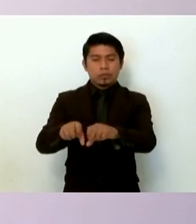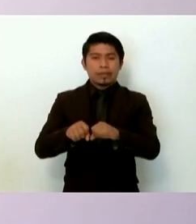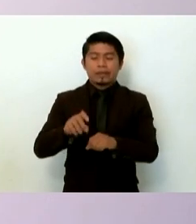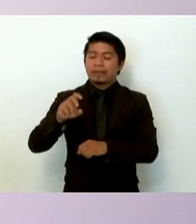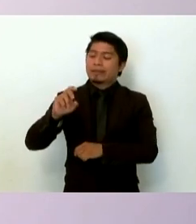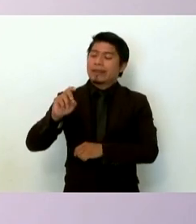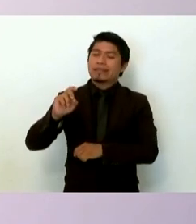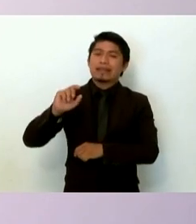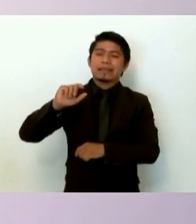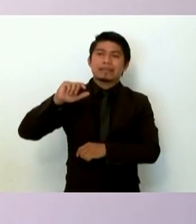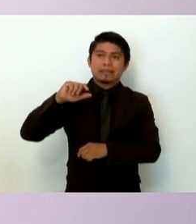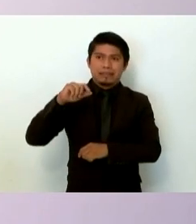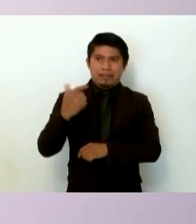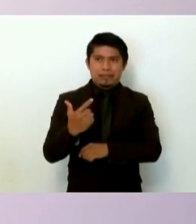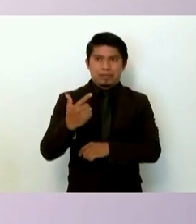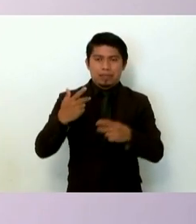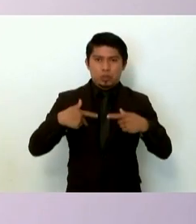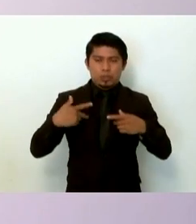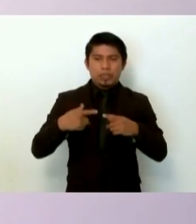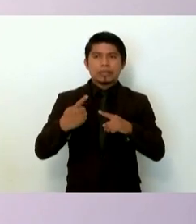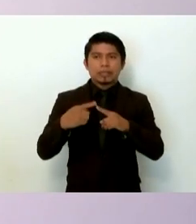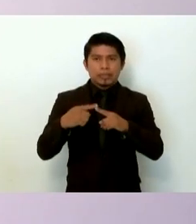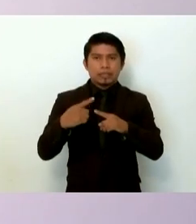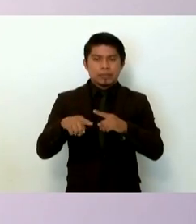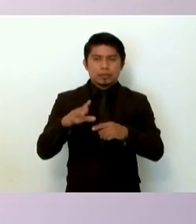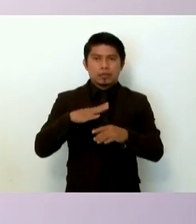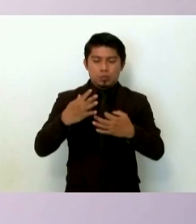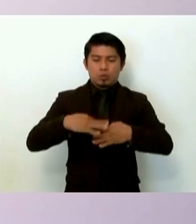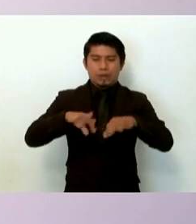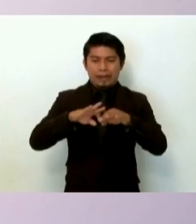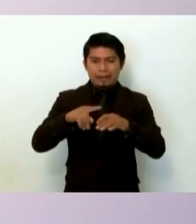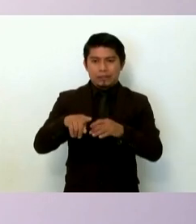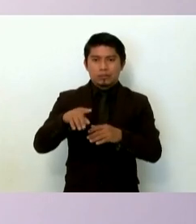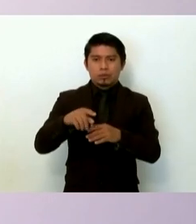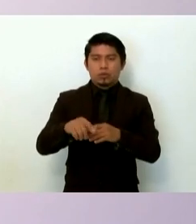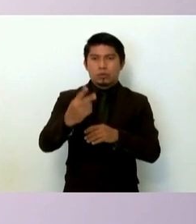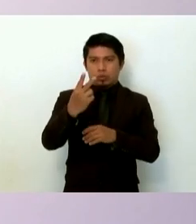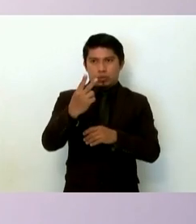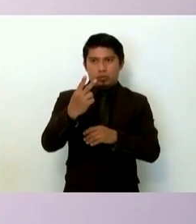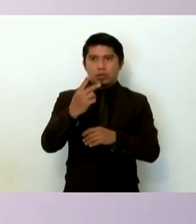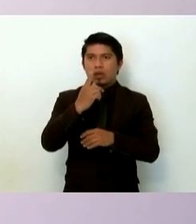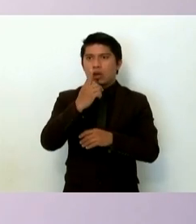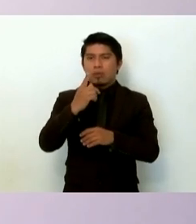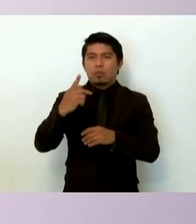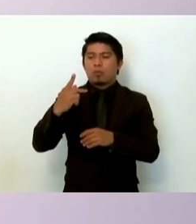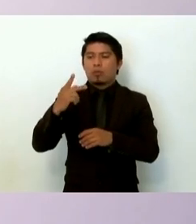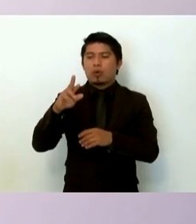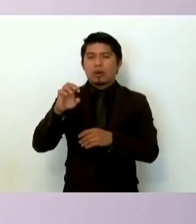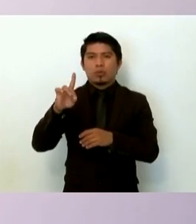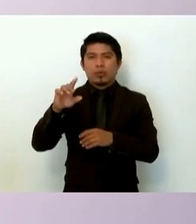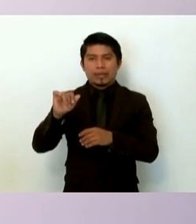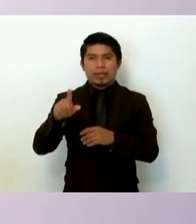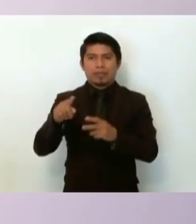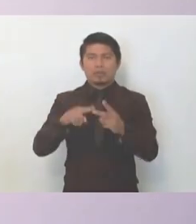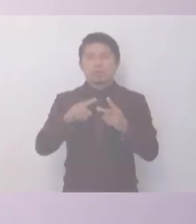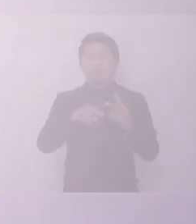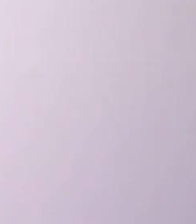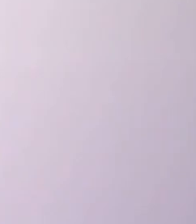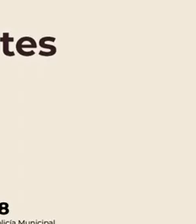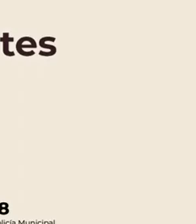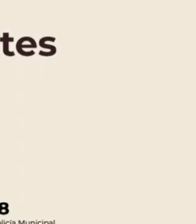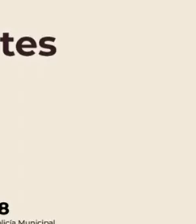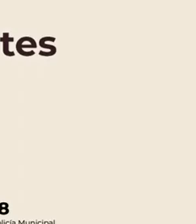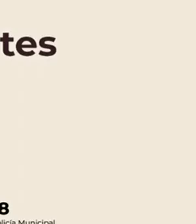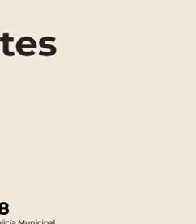37 personas que se han resultado claves son los dos elementos de la Procuraduría 14 elementos del Ejército